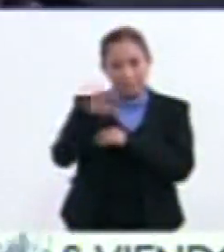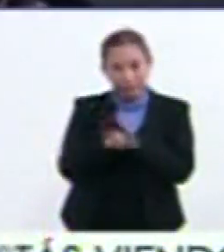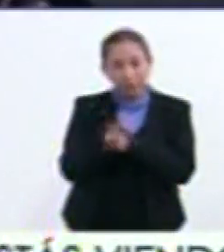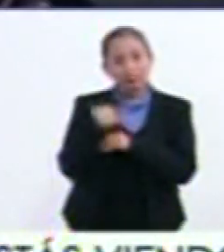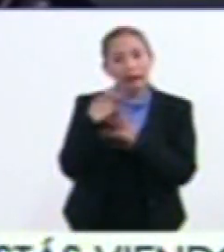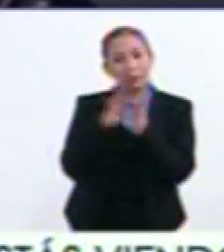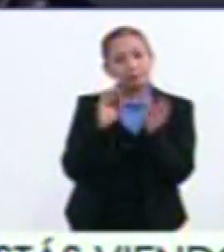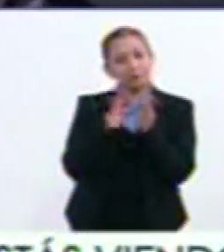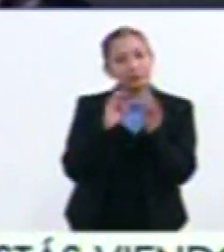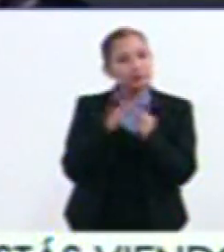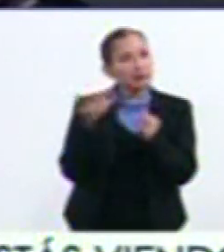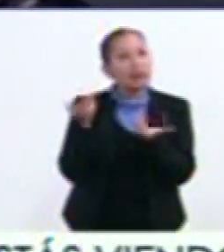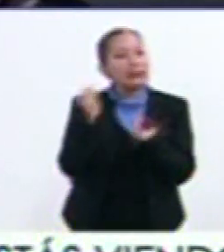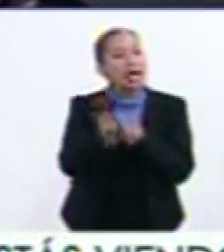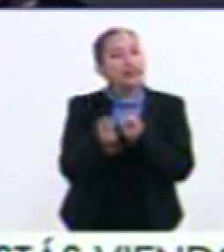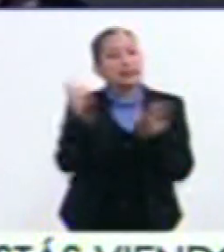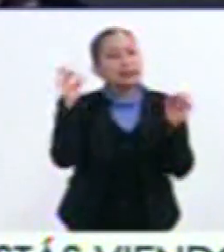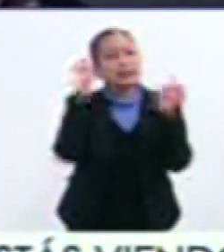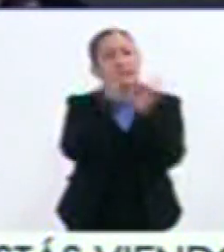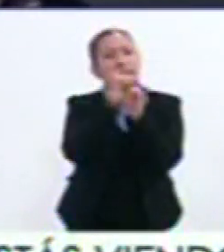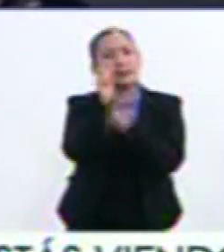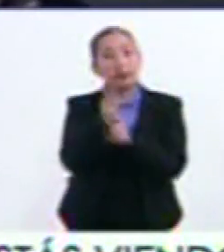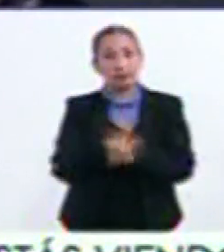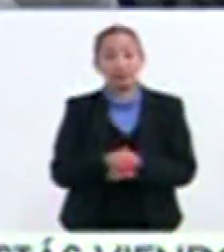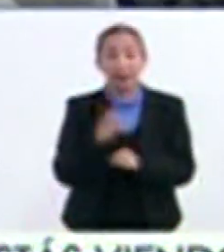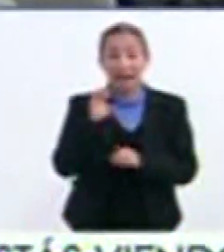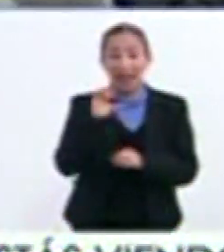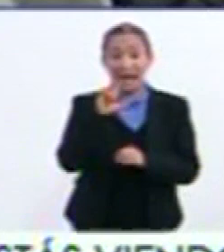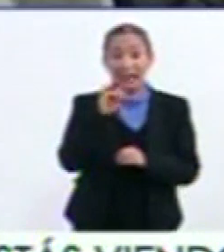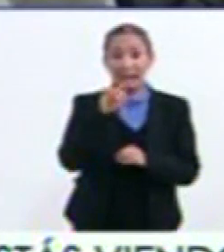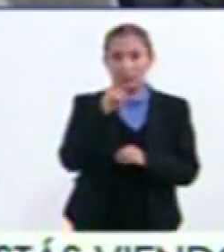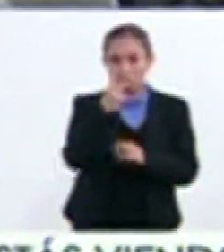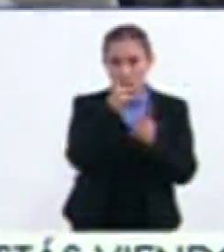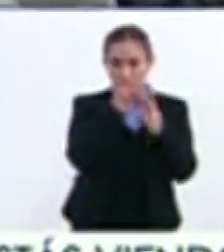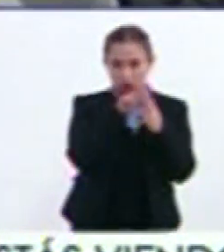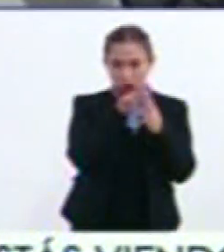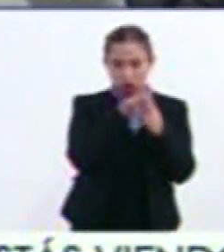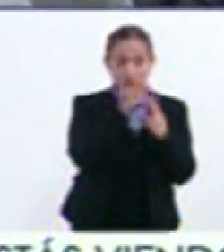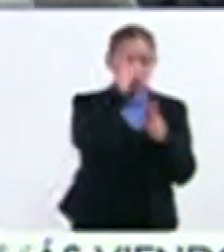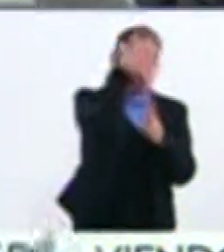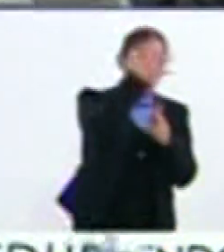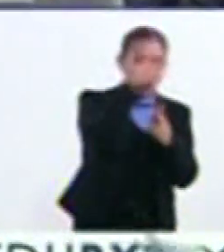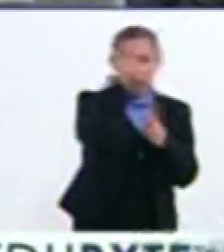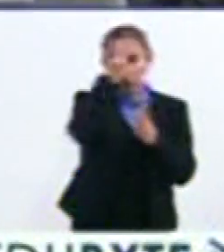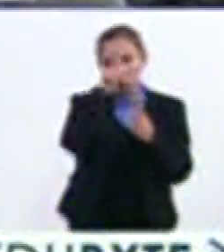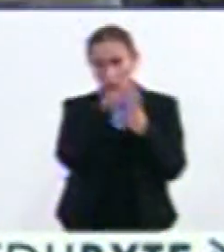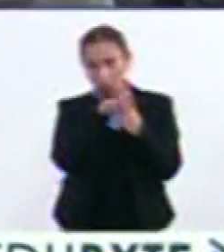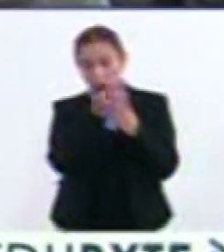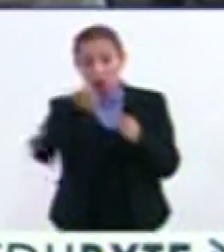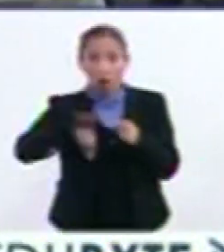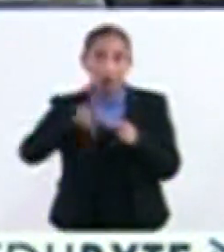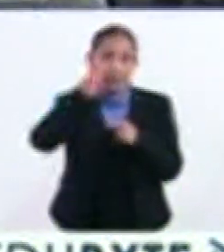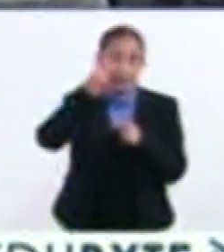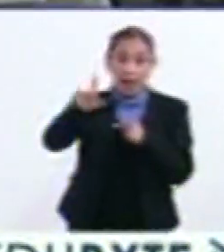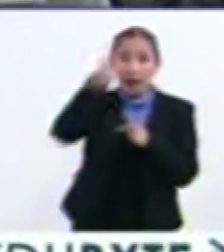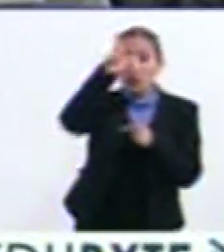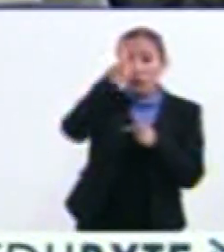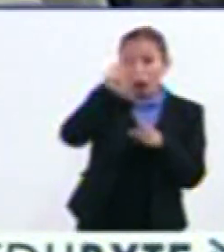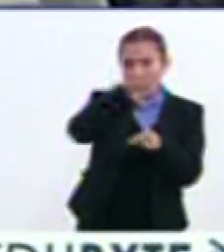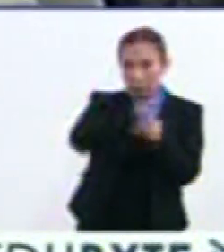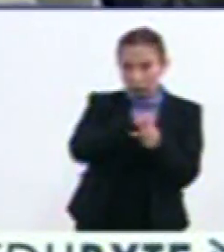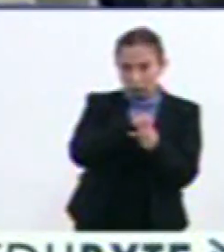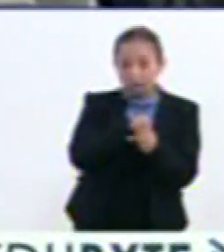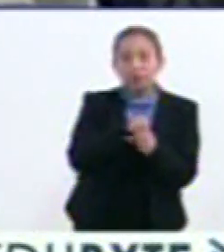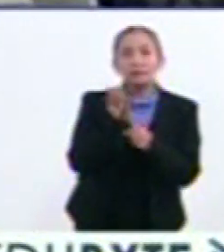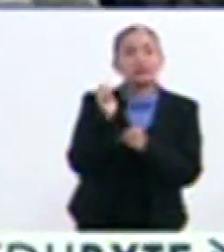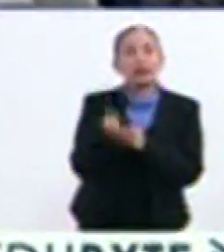México Explica qué es un eclipse Un eclipse, hay dos tipos de eclipse, un eclipse de sol y un eclipse de luna Esta noche vemos un eclipse total de luna